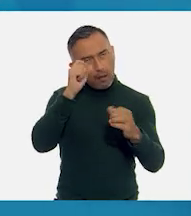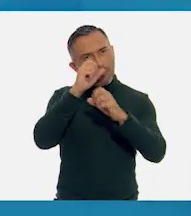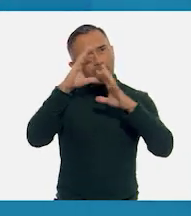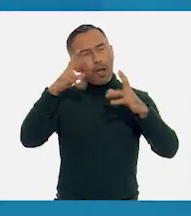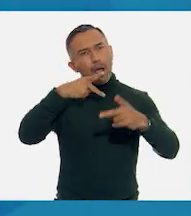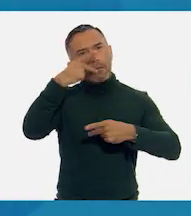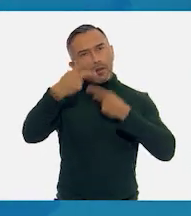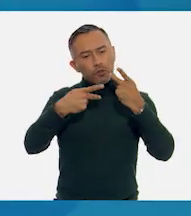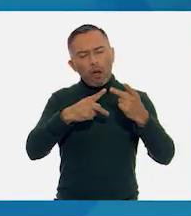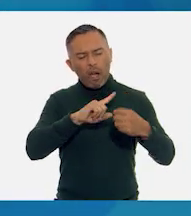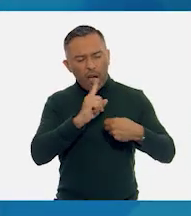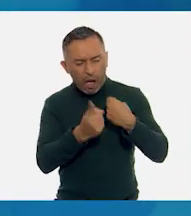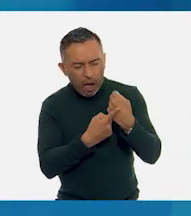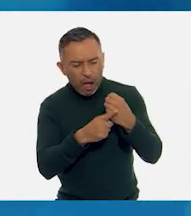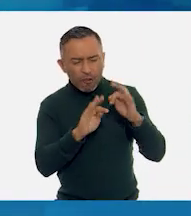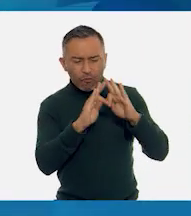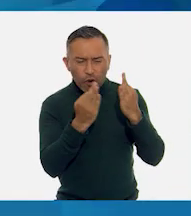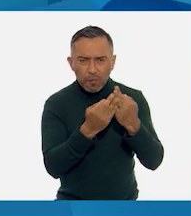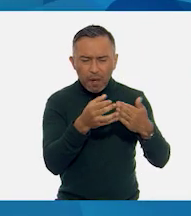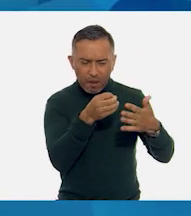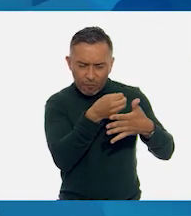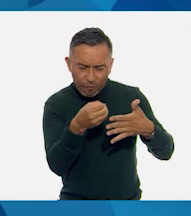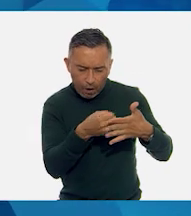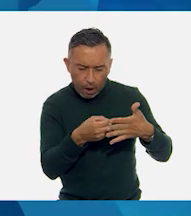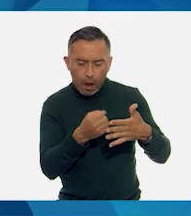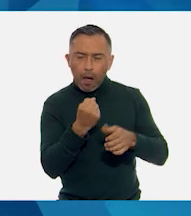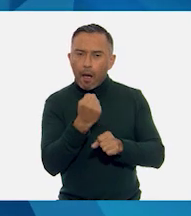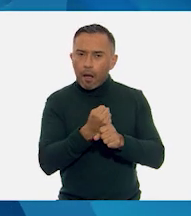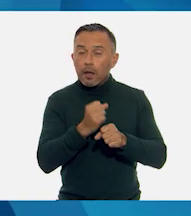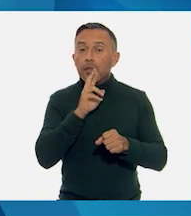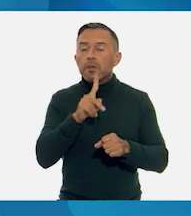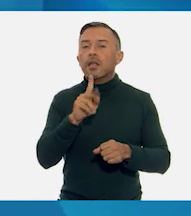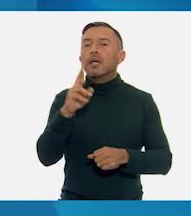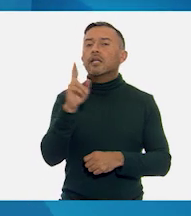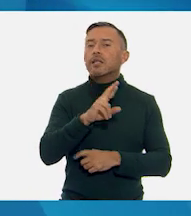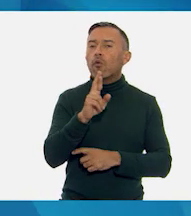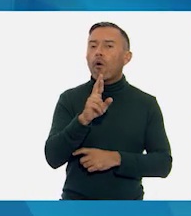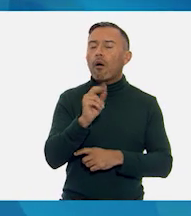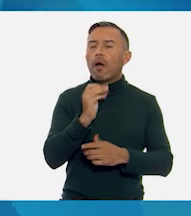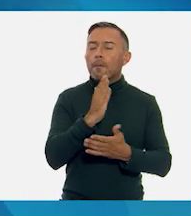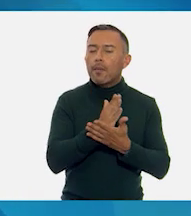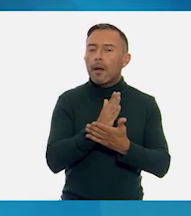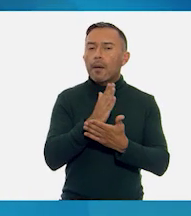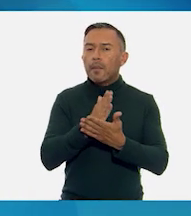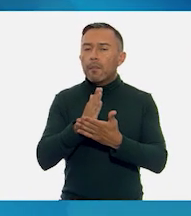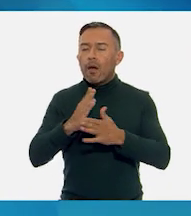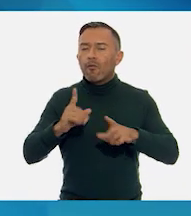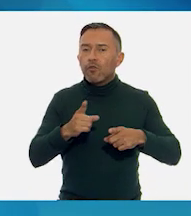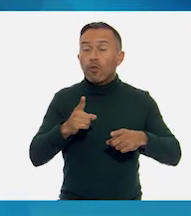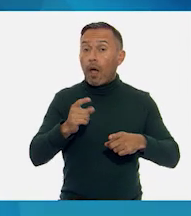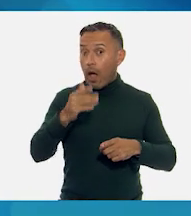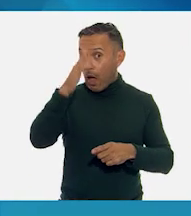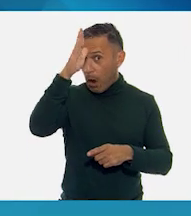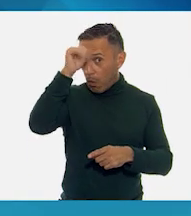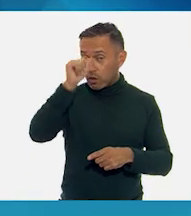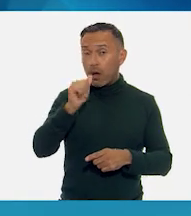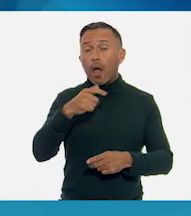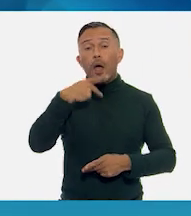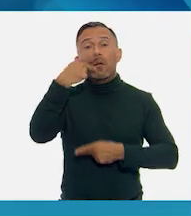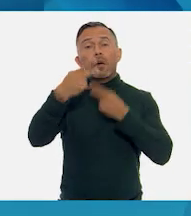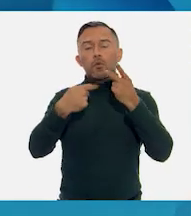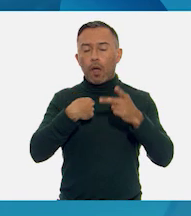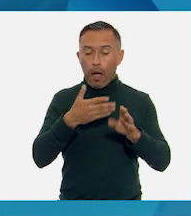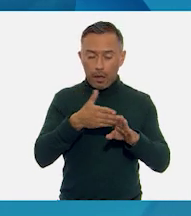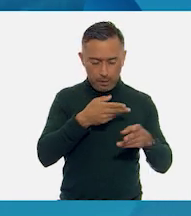como la apreciación de su ritmo y musicalidad. Y también reconocimos que recitar, es decir, de memoria y en voz